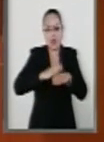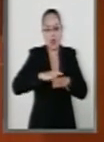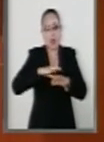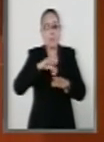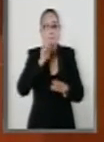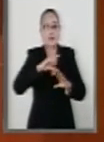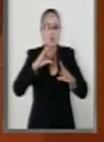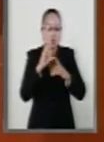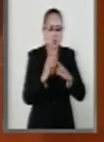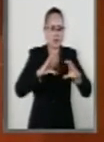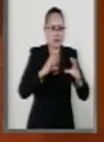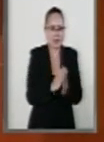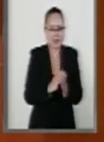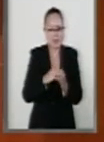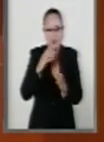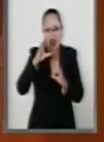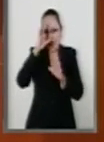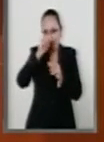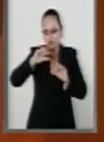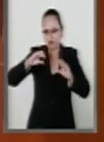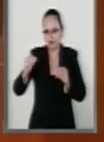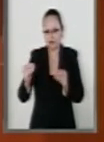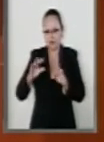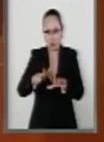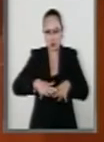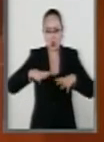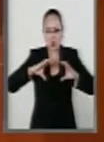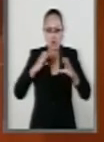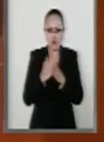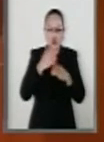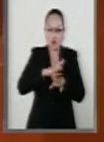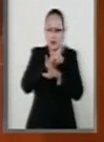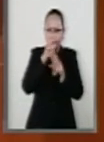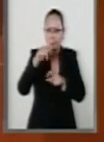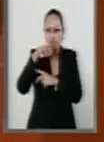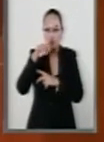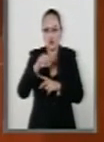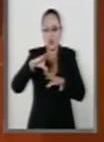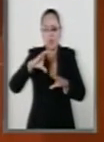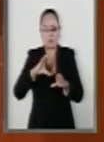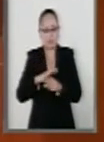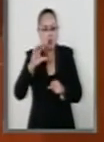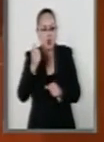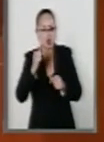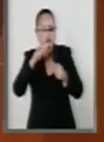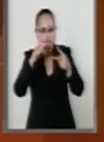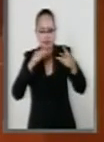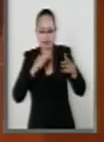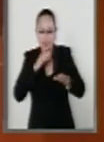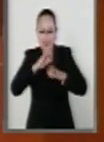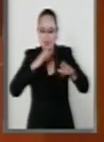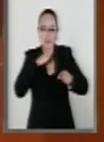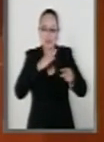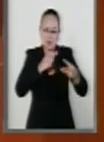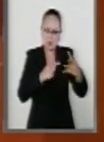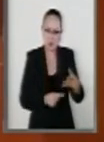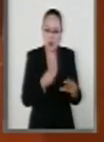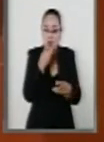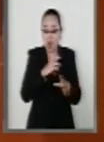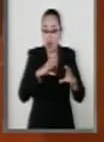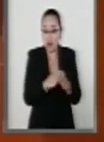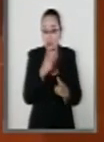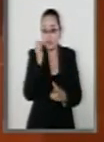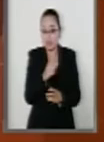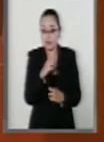Convención contra la Tortura y otros tratos o penas crueles, inhumanos o degradantes que reconoce en esta garantía de